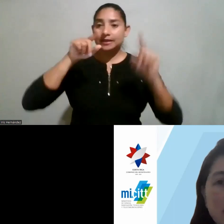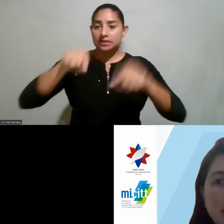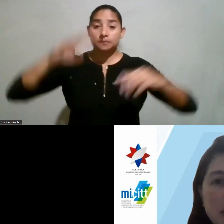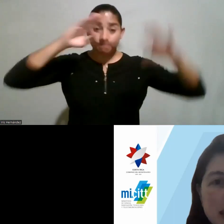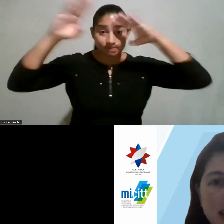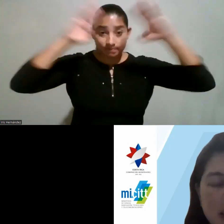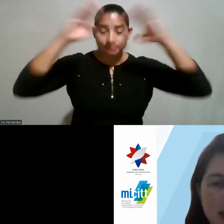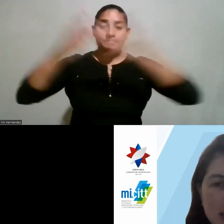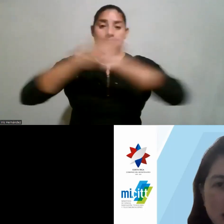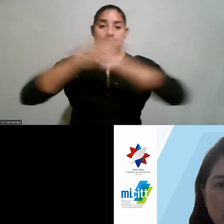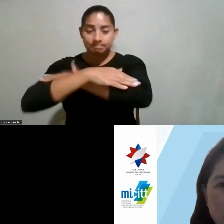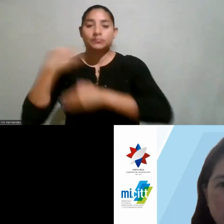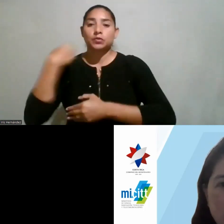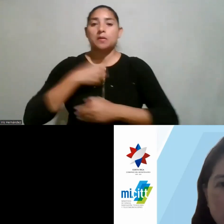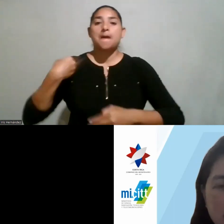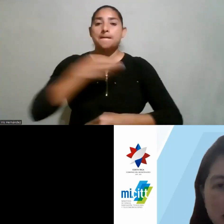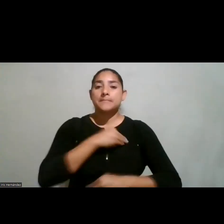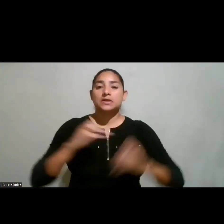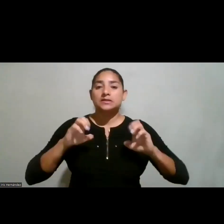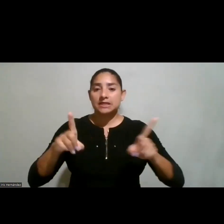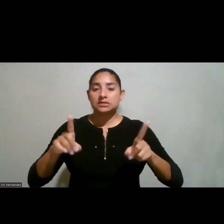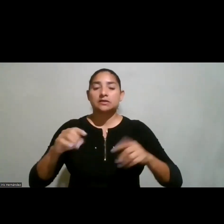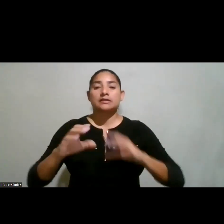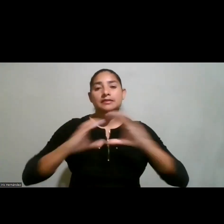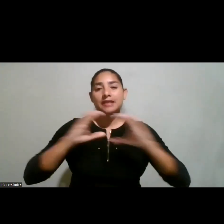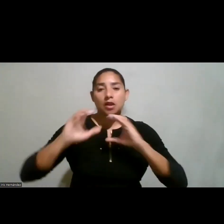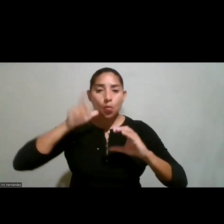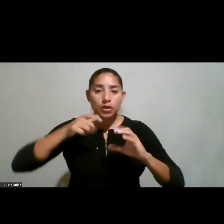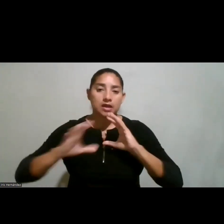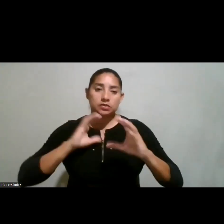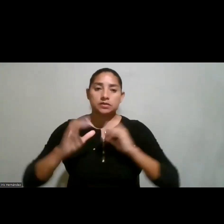cordial saludo desde el Ministerio de Ciencia, Innovación, Tecnología y Telecomunicaciones.